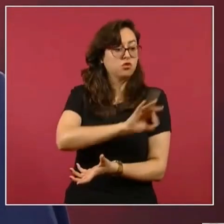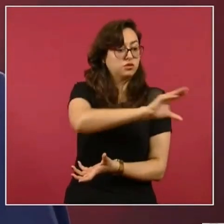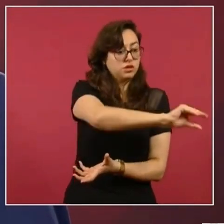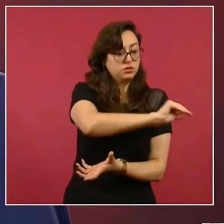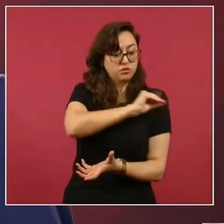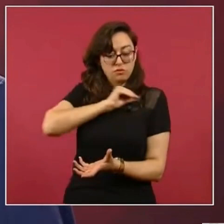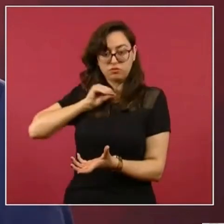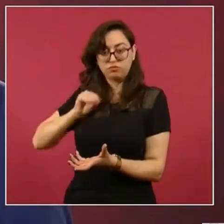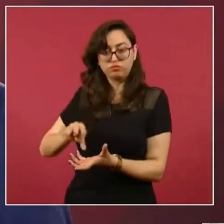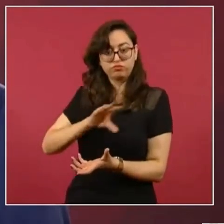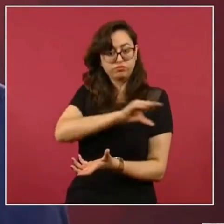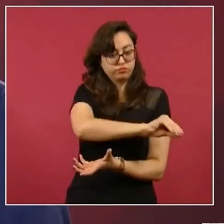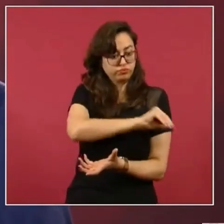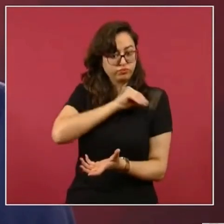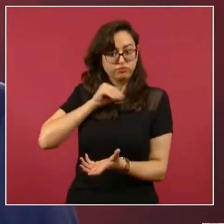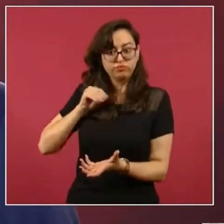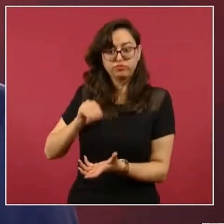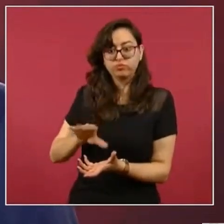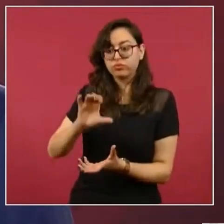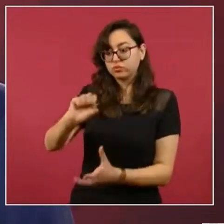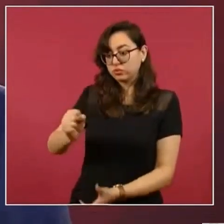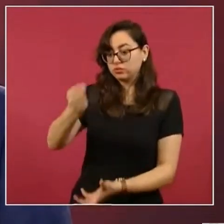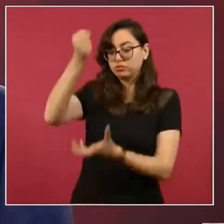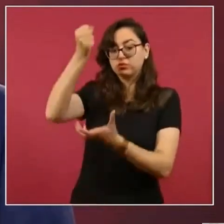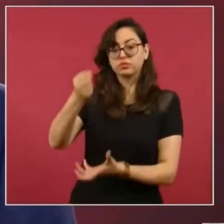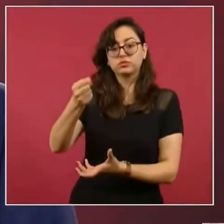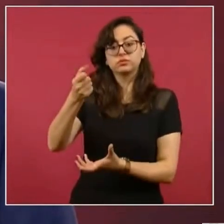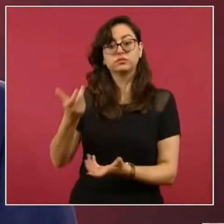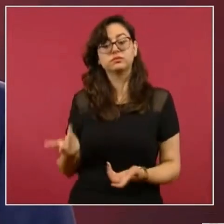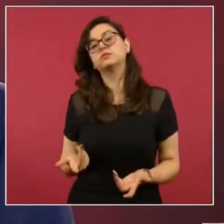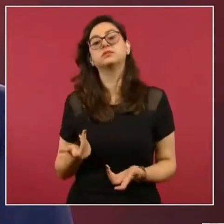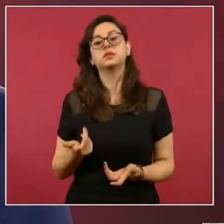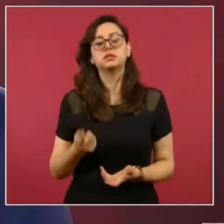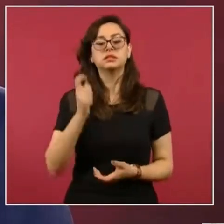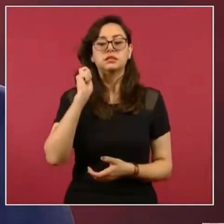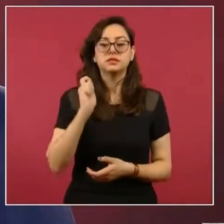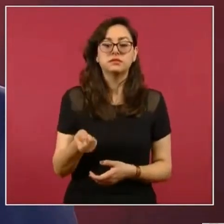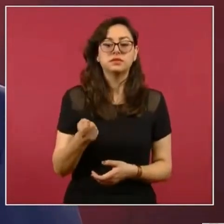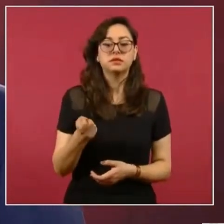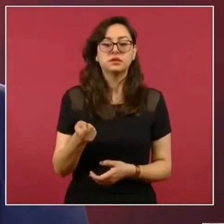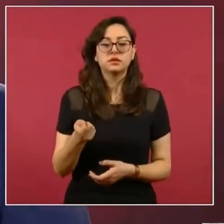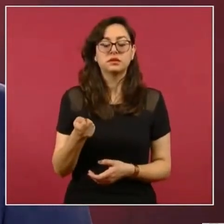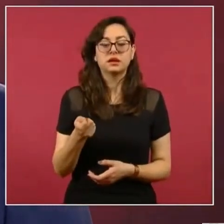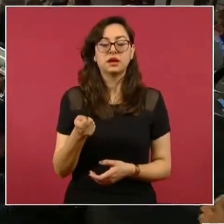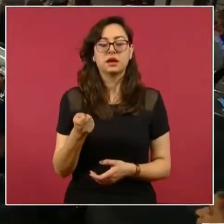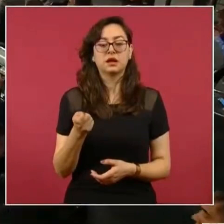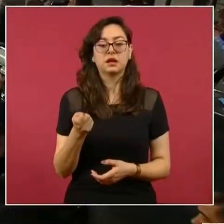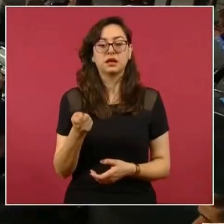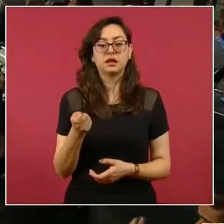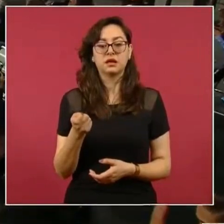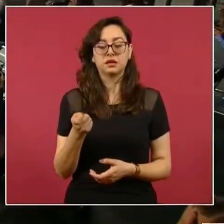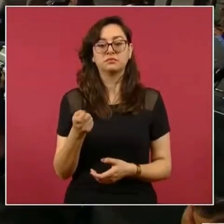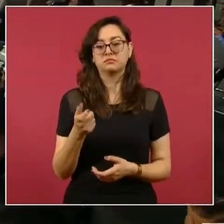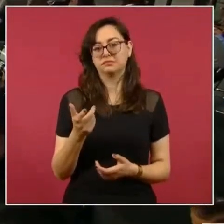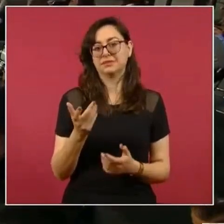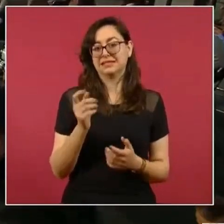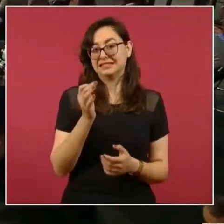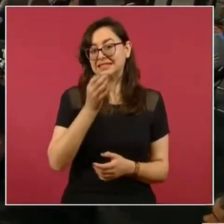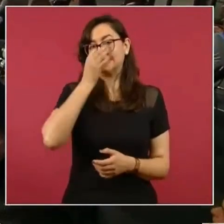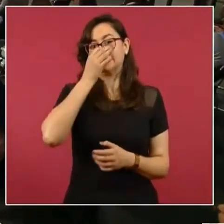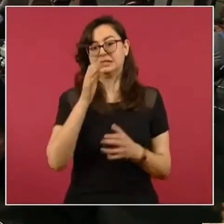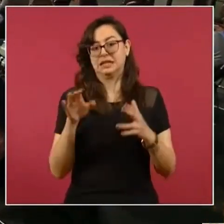De cada peso del presupuesto, 40% se originaban